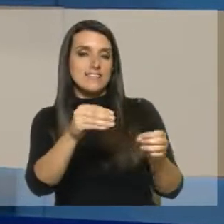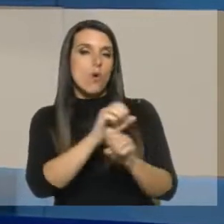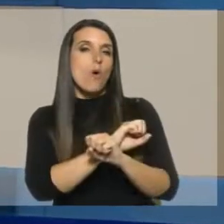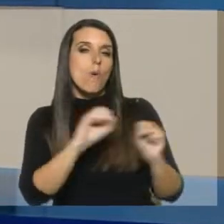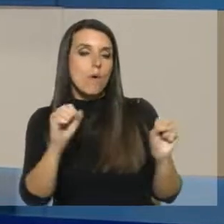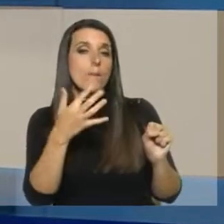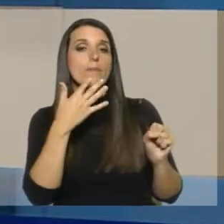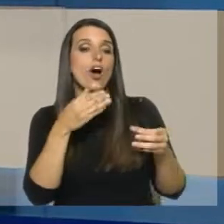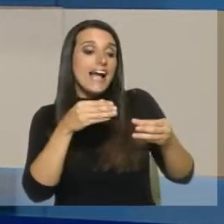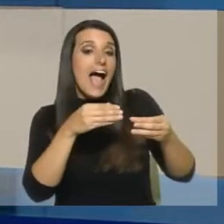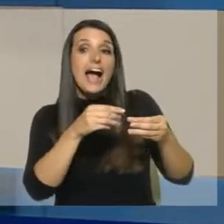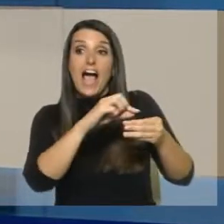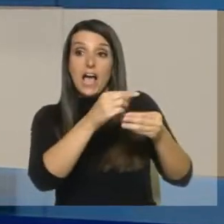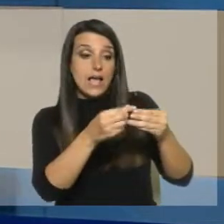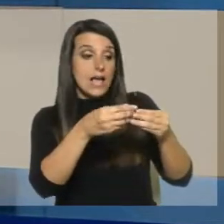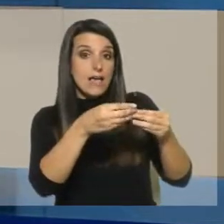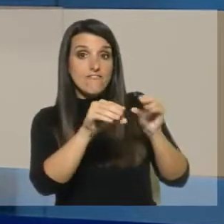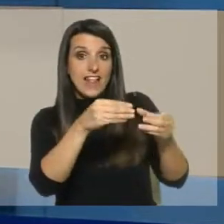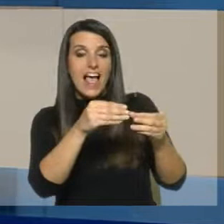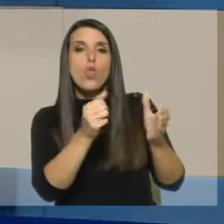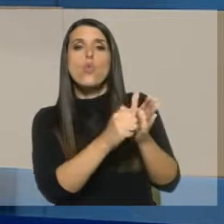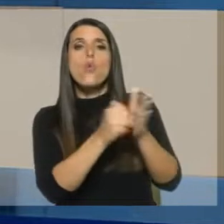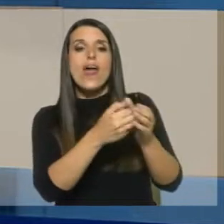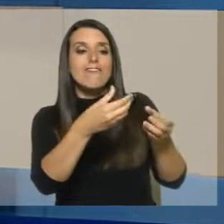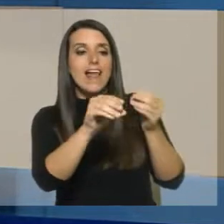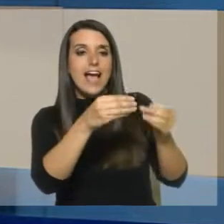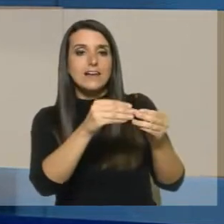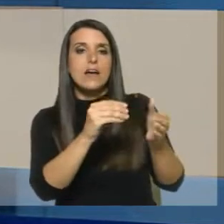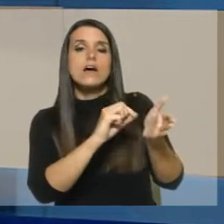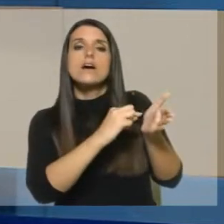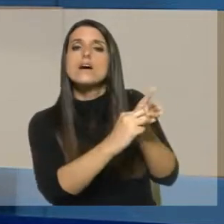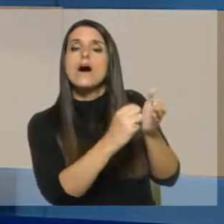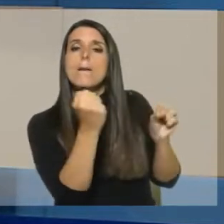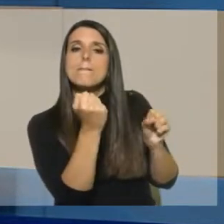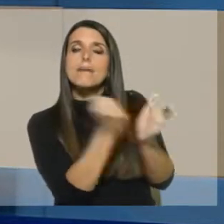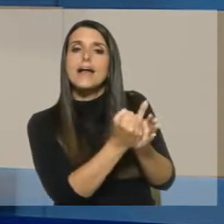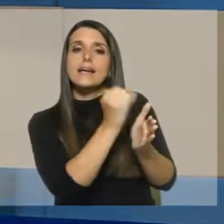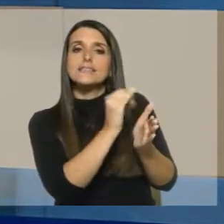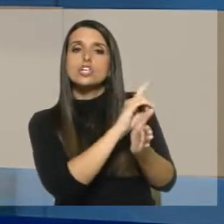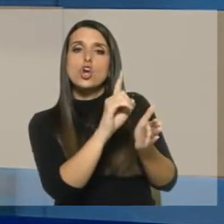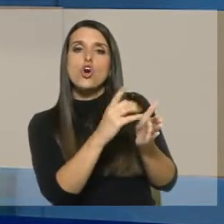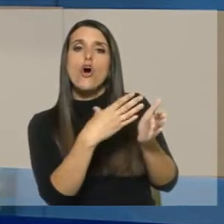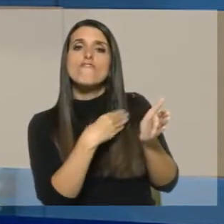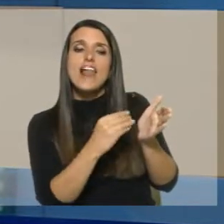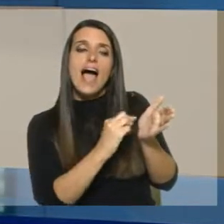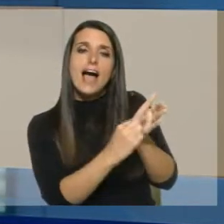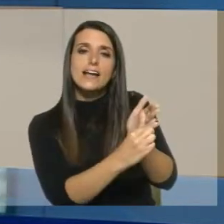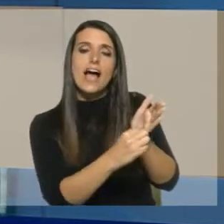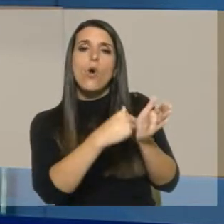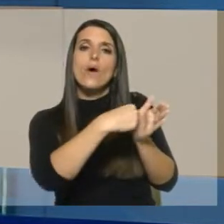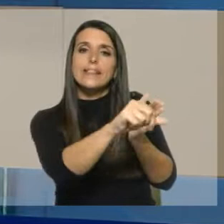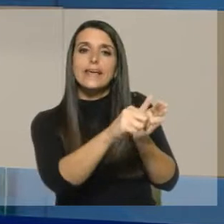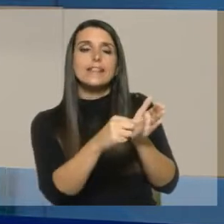lo que son las cajillas de cigarrillos, a si se pone marca, si no se pone, si es cajilla blanca o no, un etiquetado